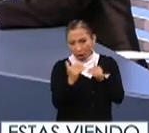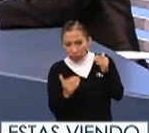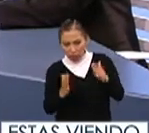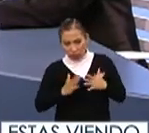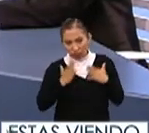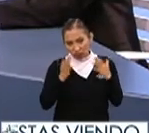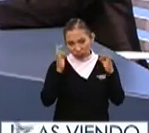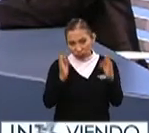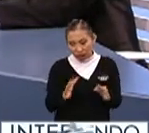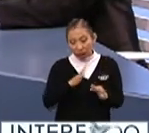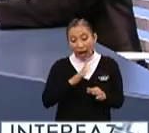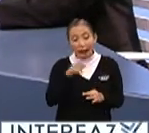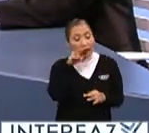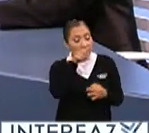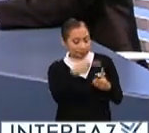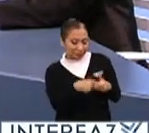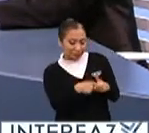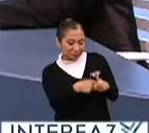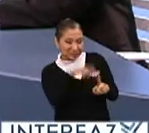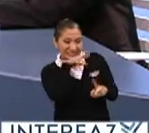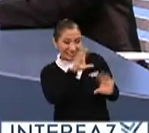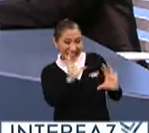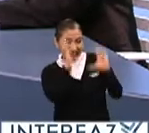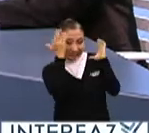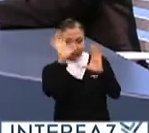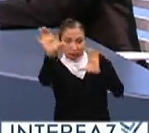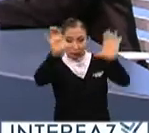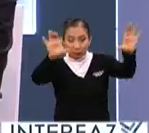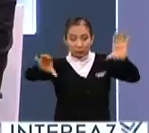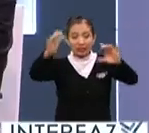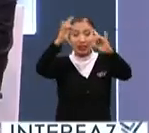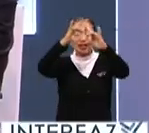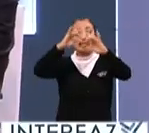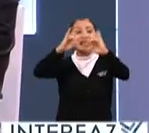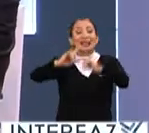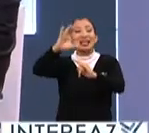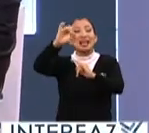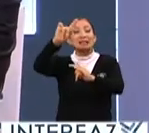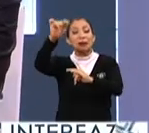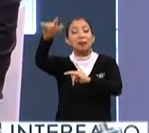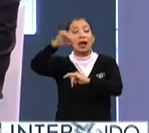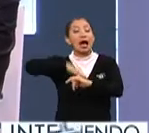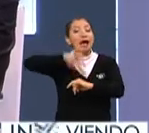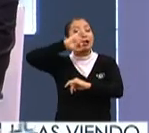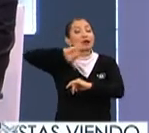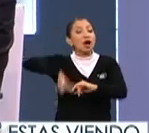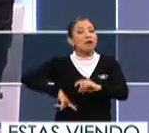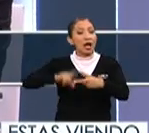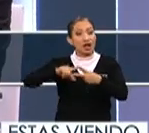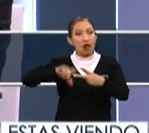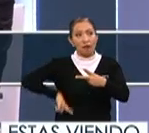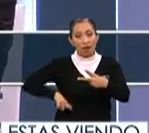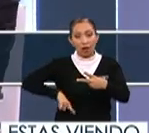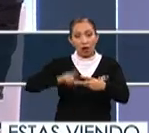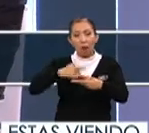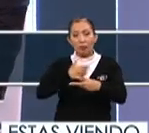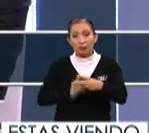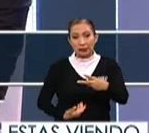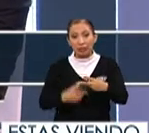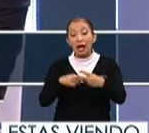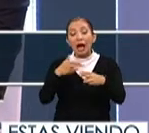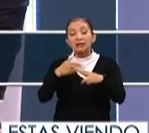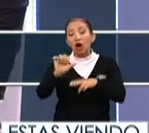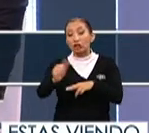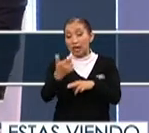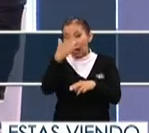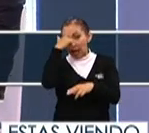confiabilidad, en los cuales se van a hacer en dispersiones de las casillas, que esos estarán para jefatura de gobierno, las gubernaturas y presidencial a partir